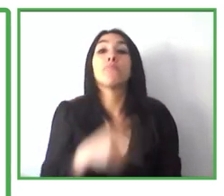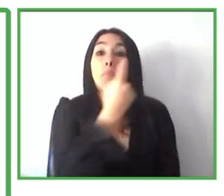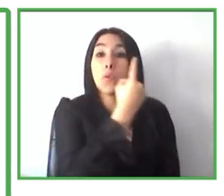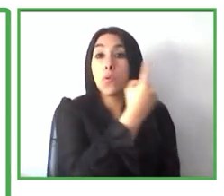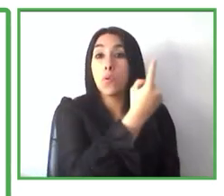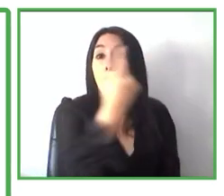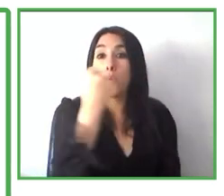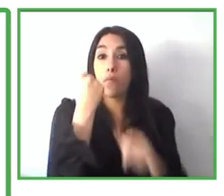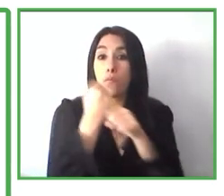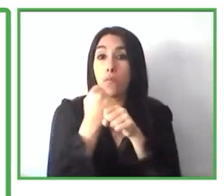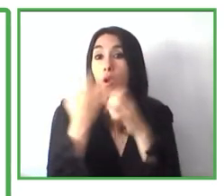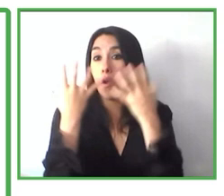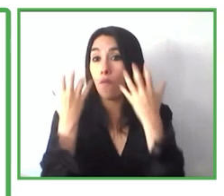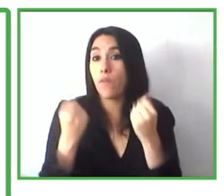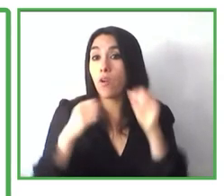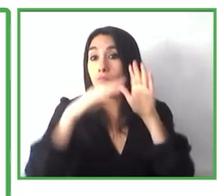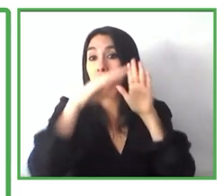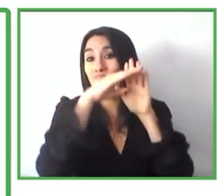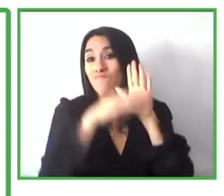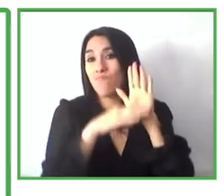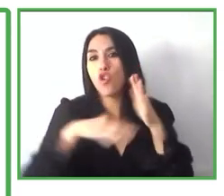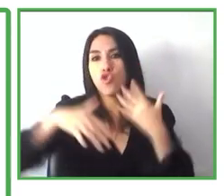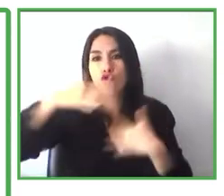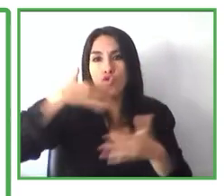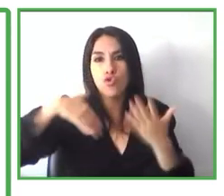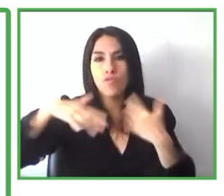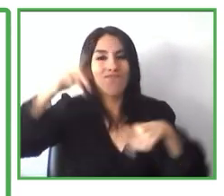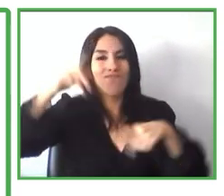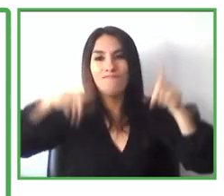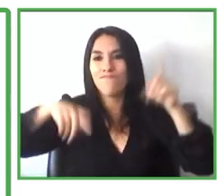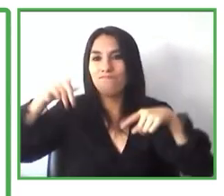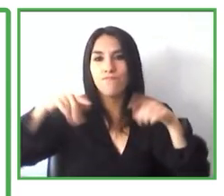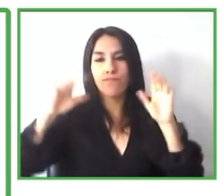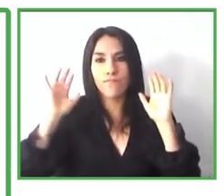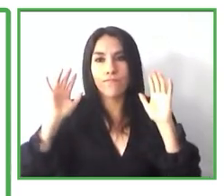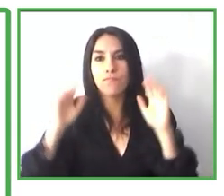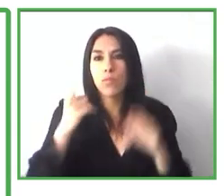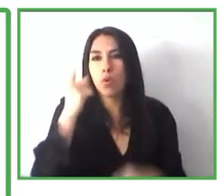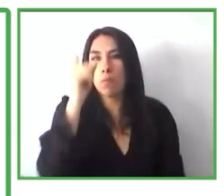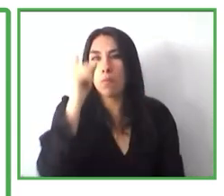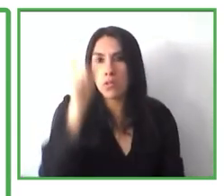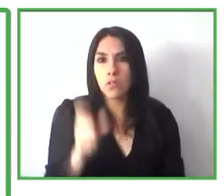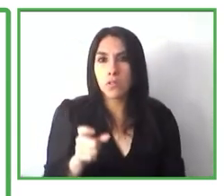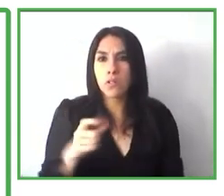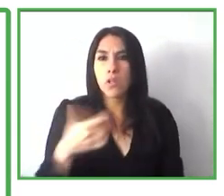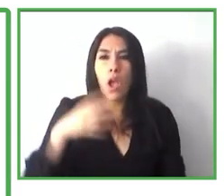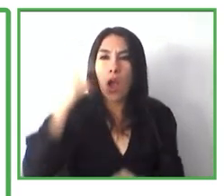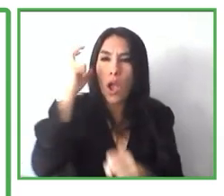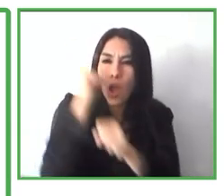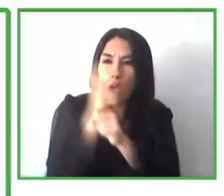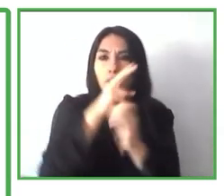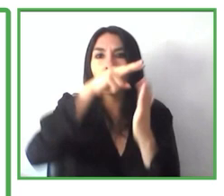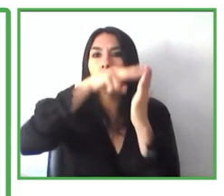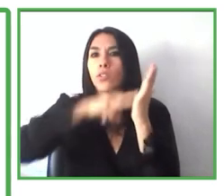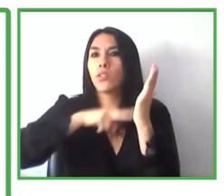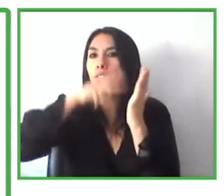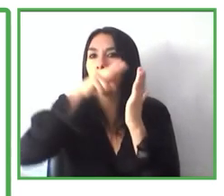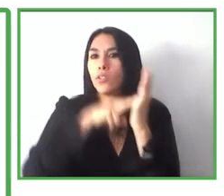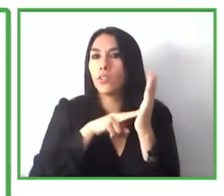Las personas con dificultad de leer situaciones sociales pueden beneficiarse mucho de apoyo de instructor